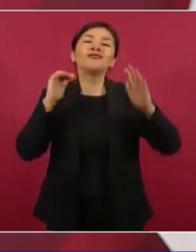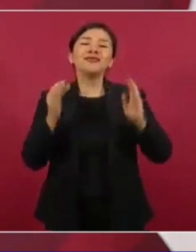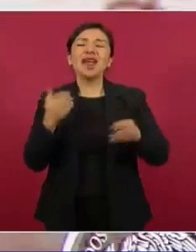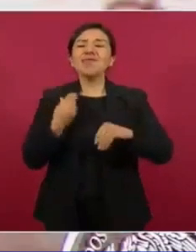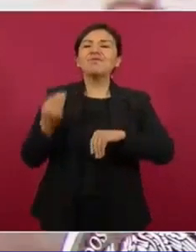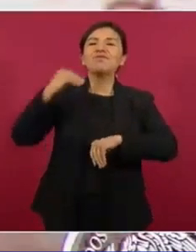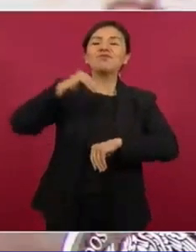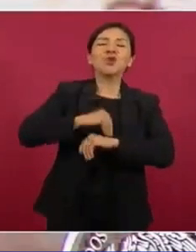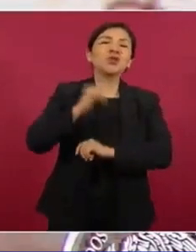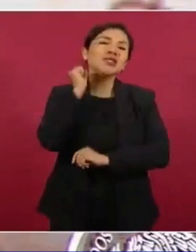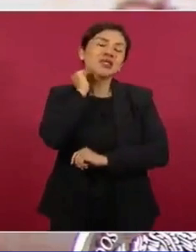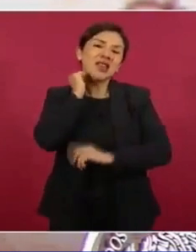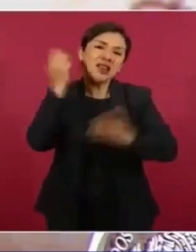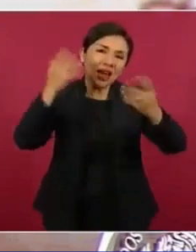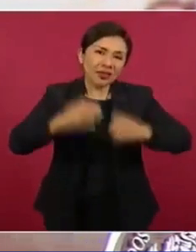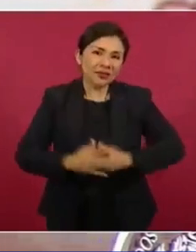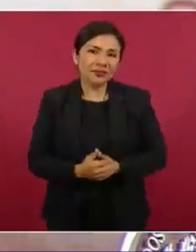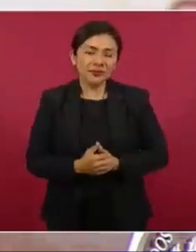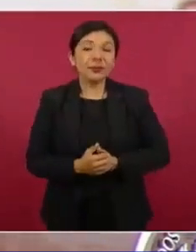Ay,